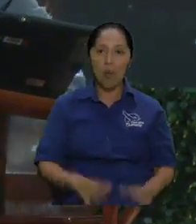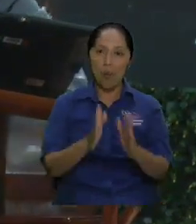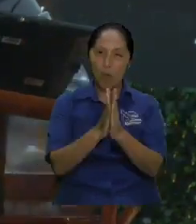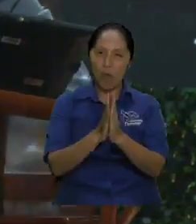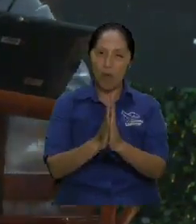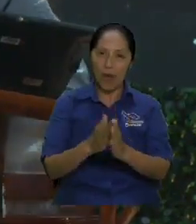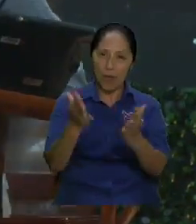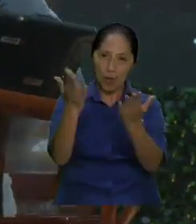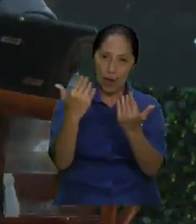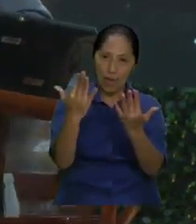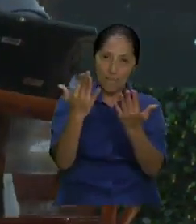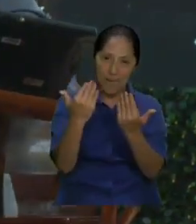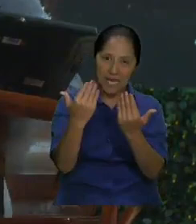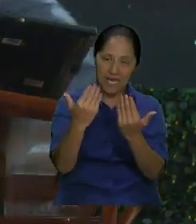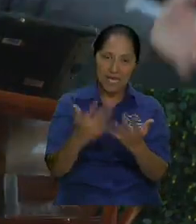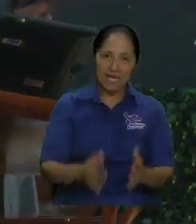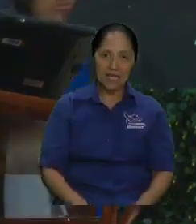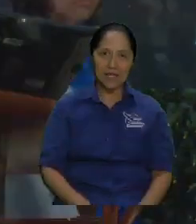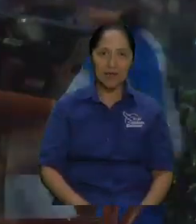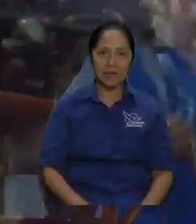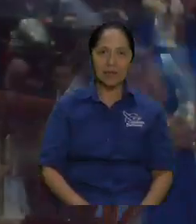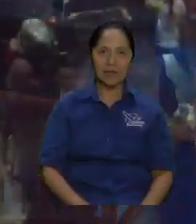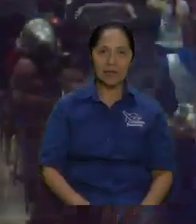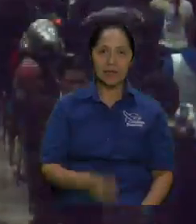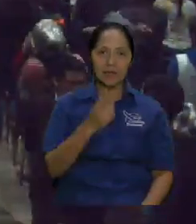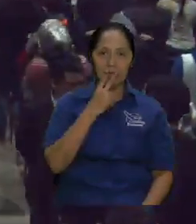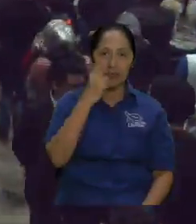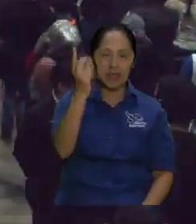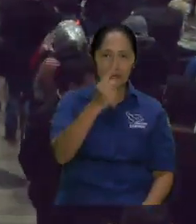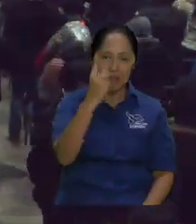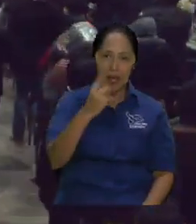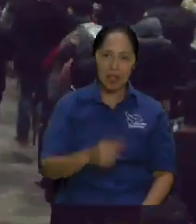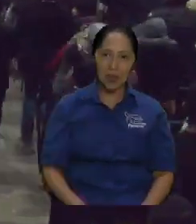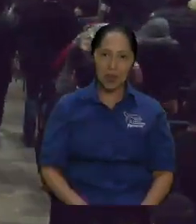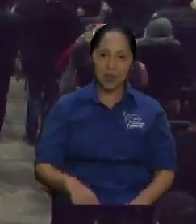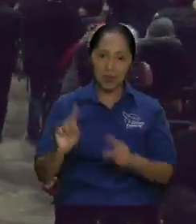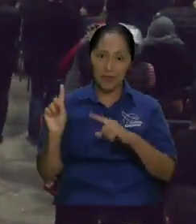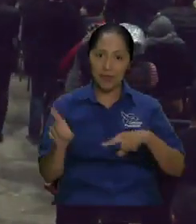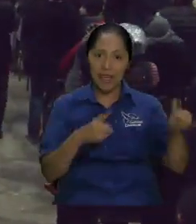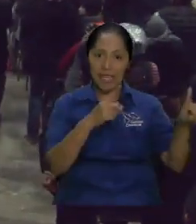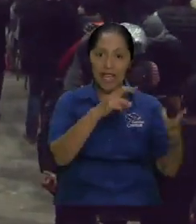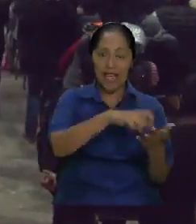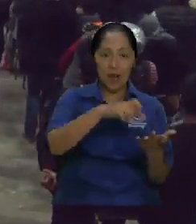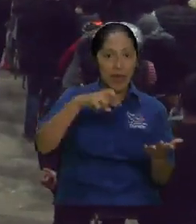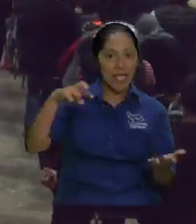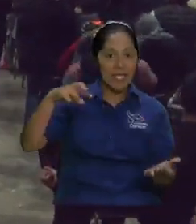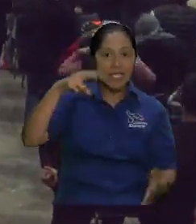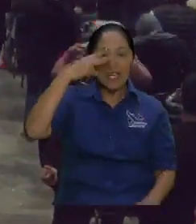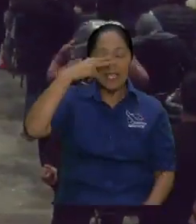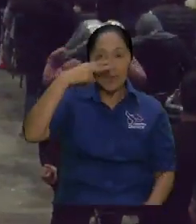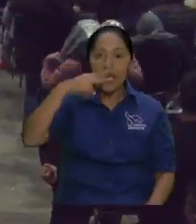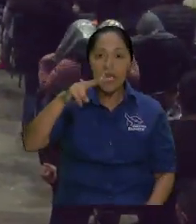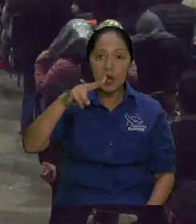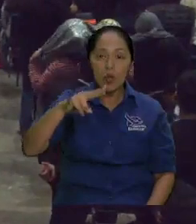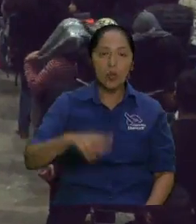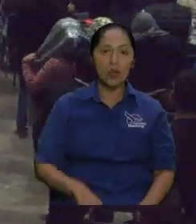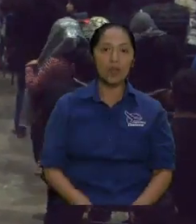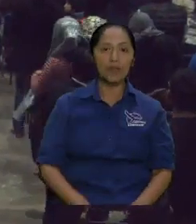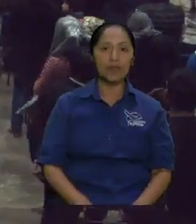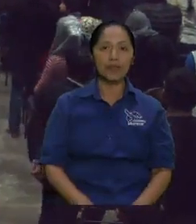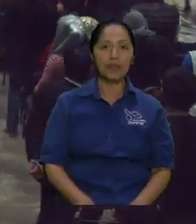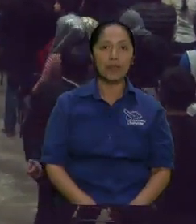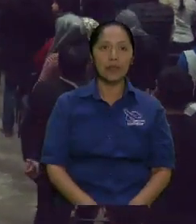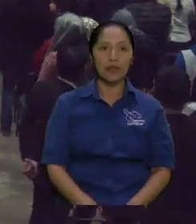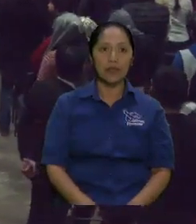acá y los pastores me ayudan por favor los hermanos pastores ustedes